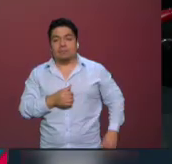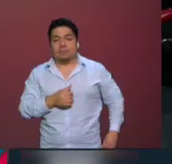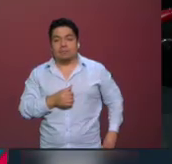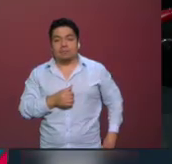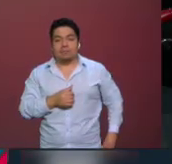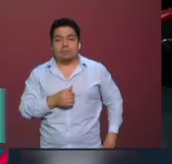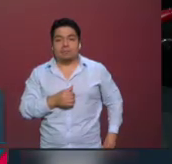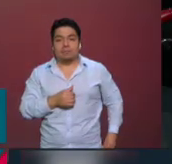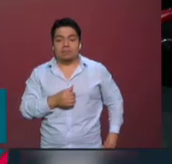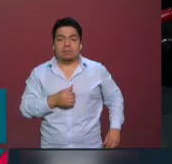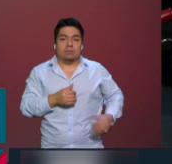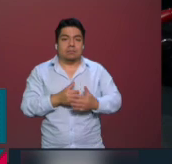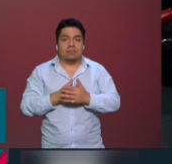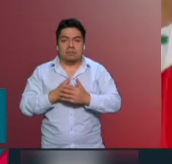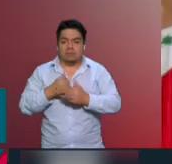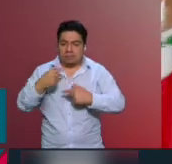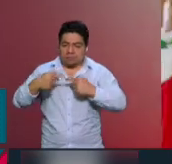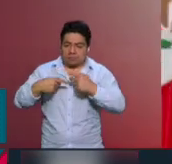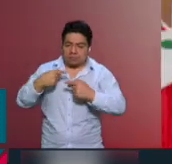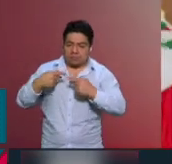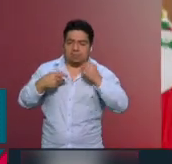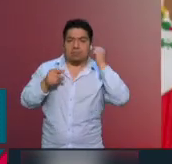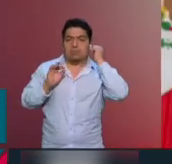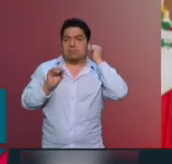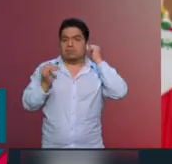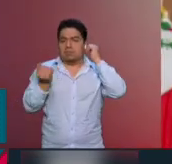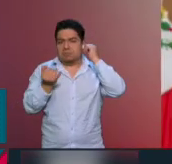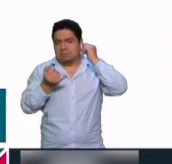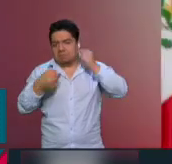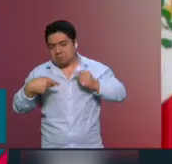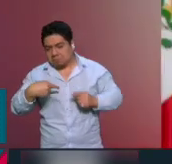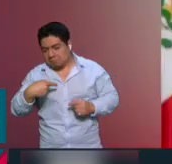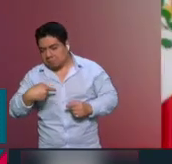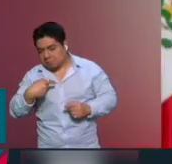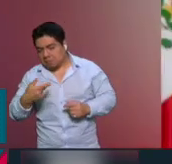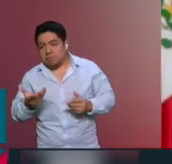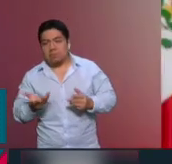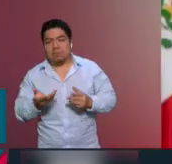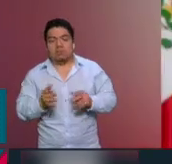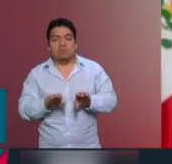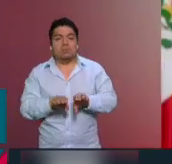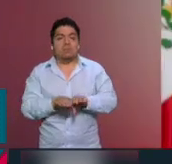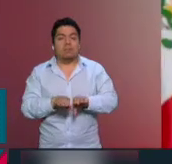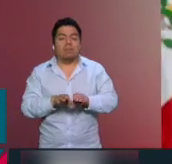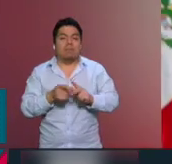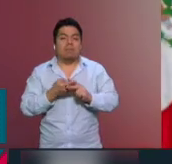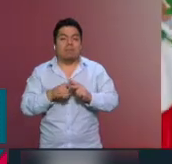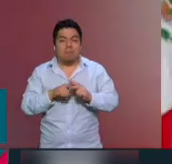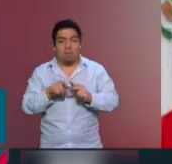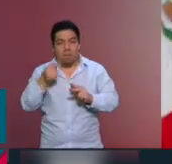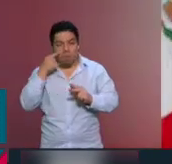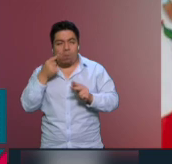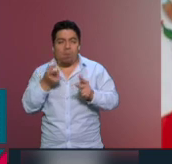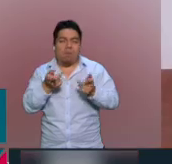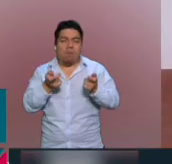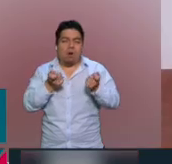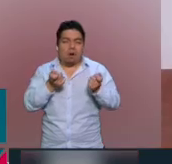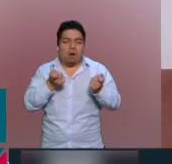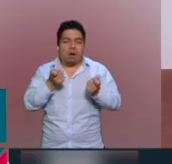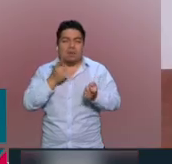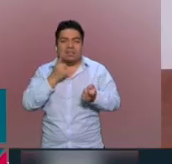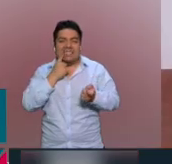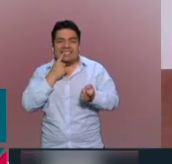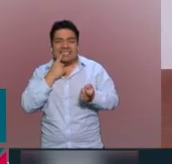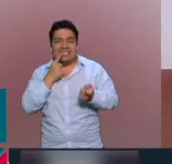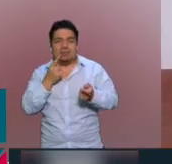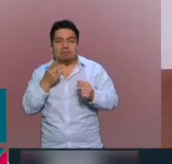Y fue una pregunta, también a partir de la manipulación, ¿qué